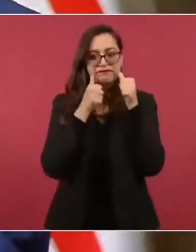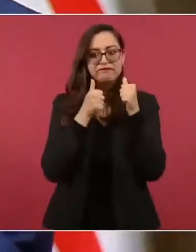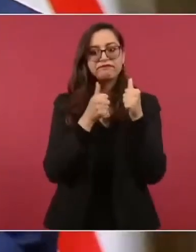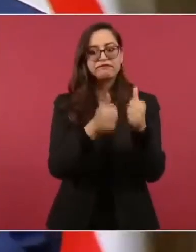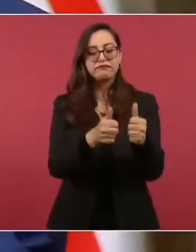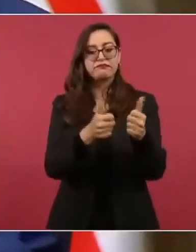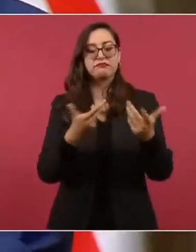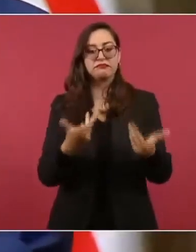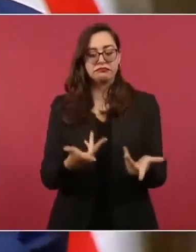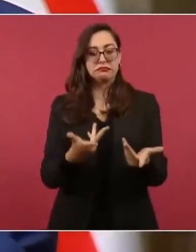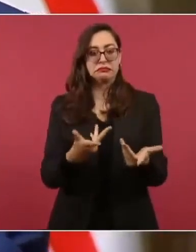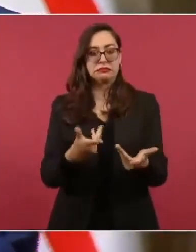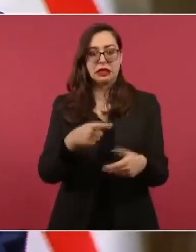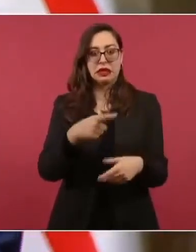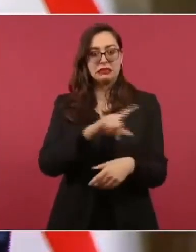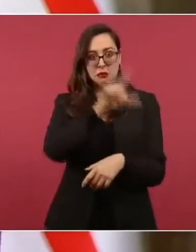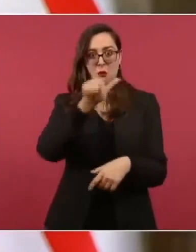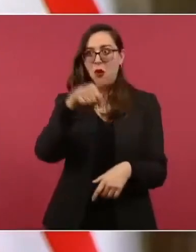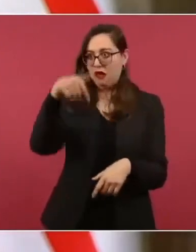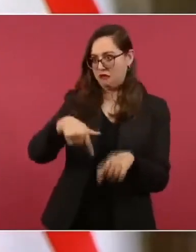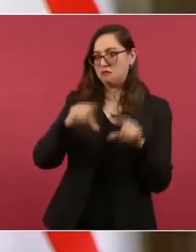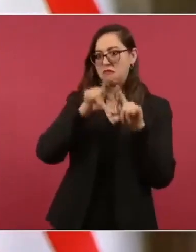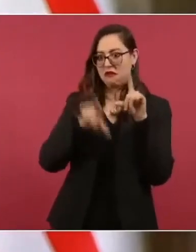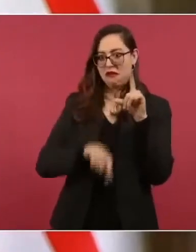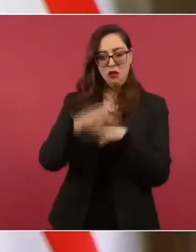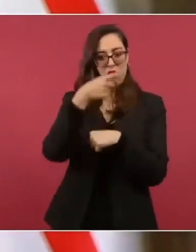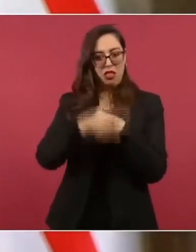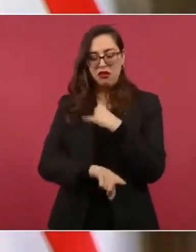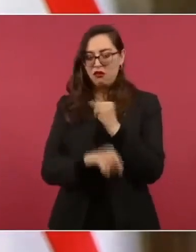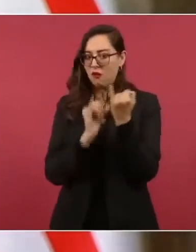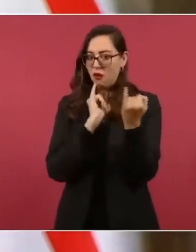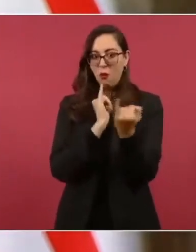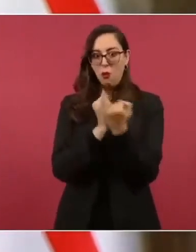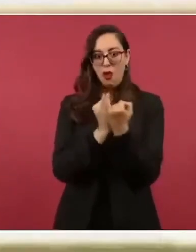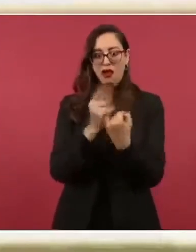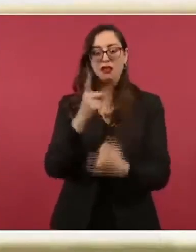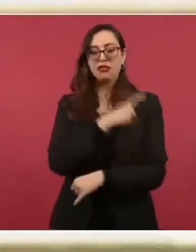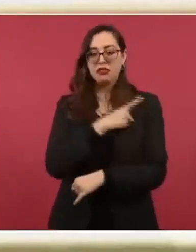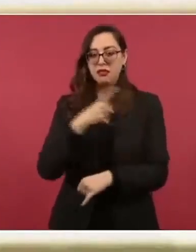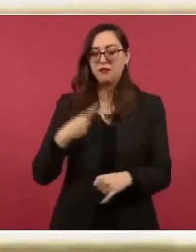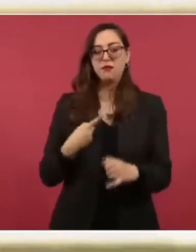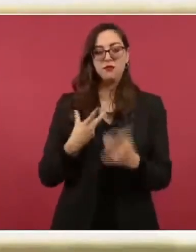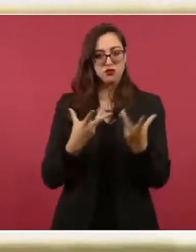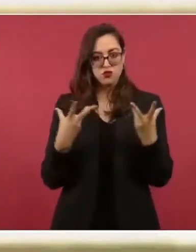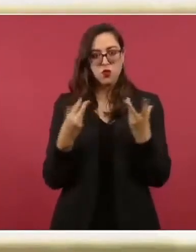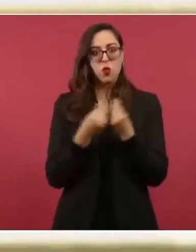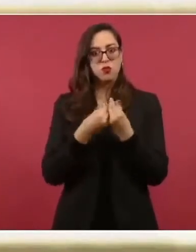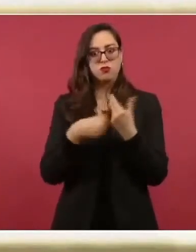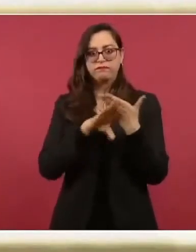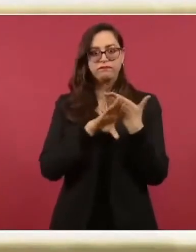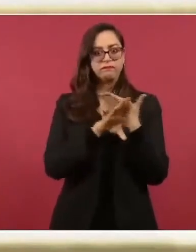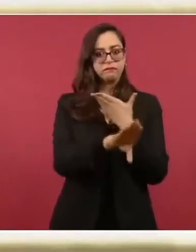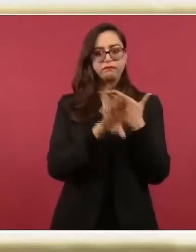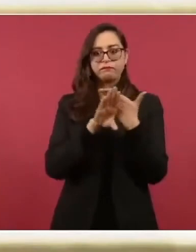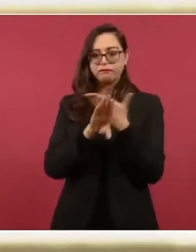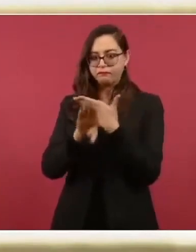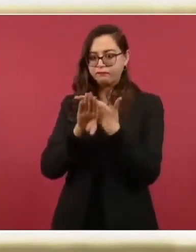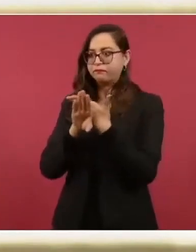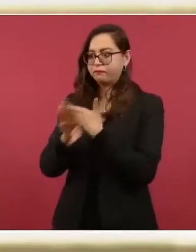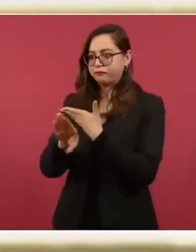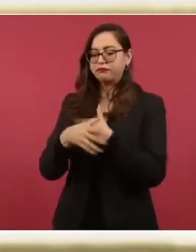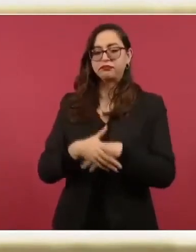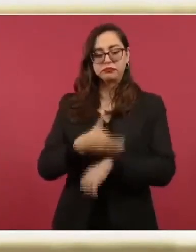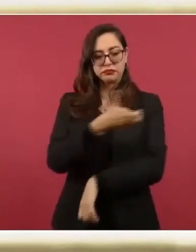padecer nosotros también. Entonces, tenemos que actuar de manera